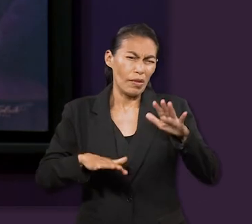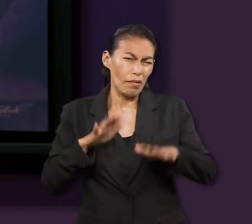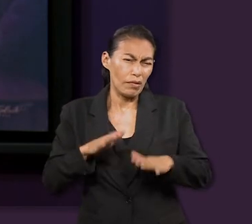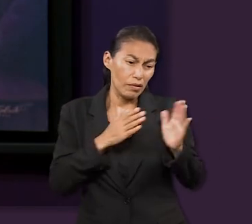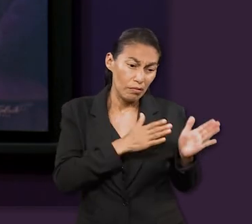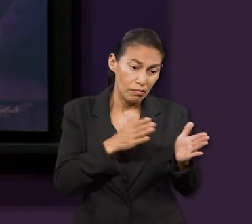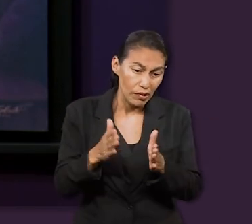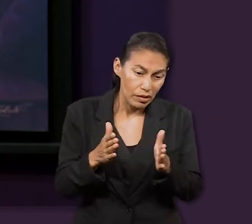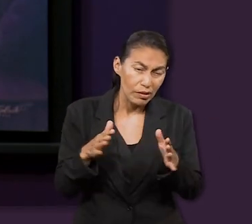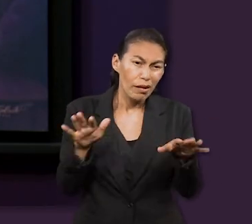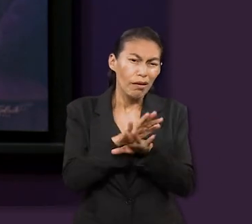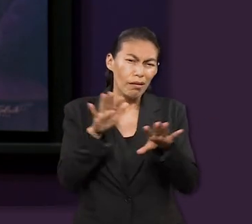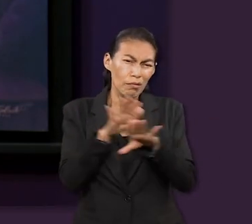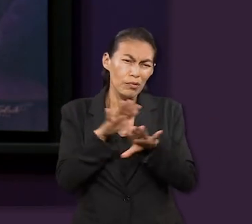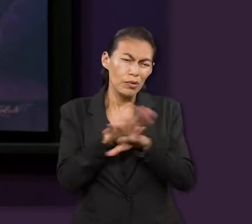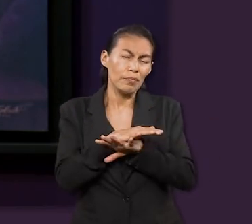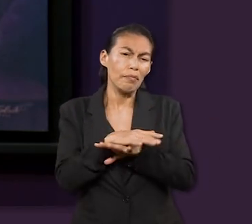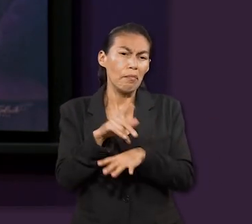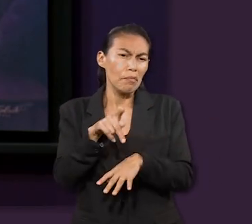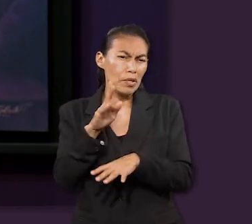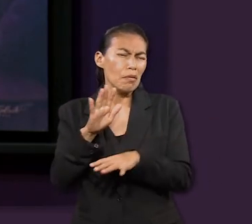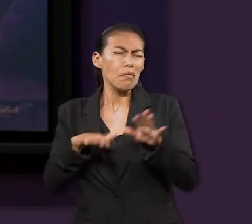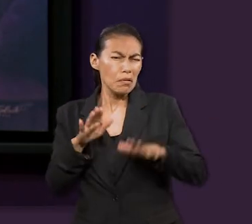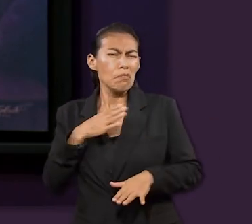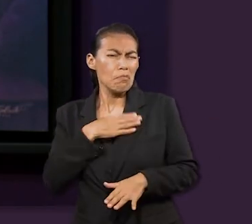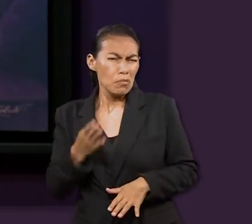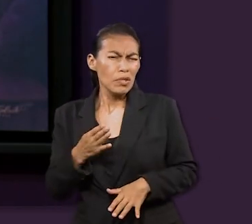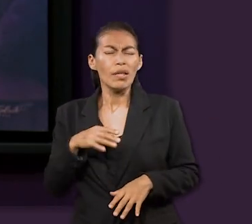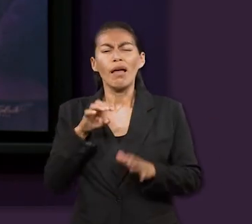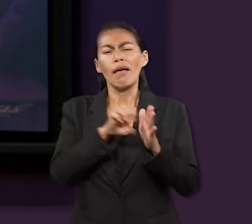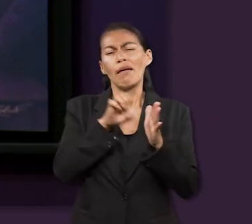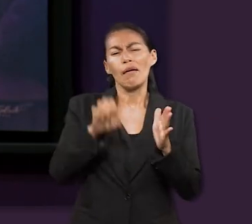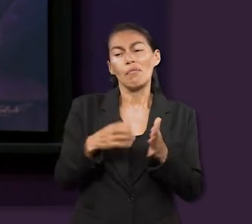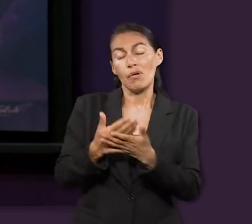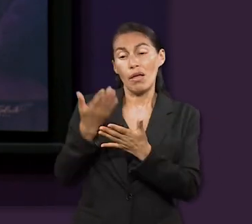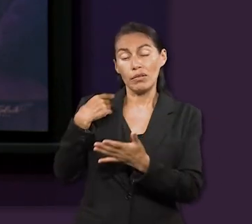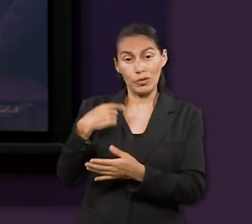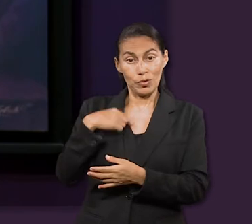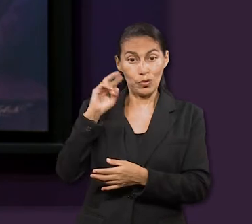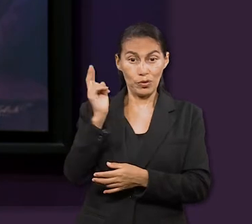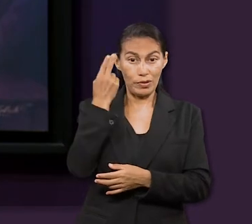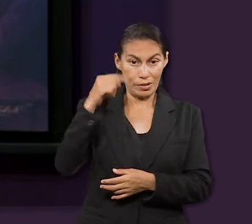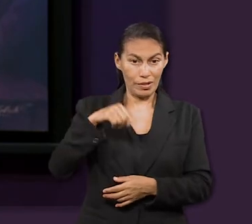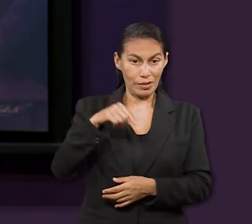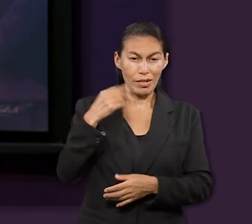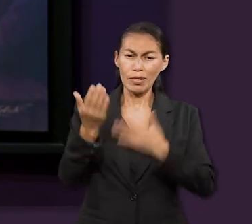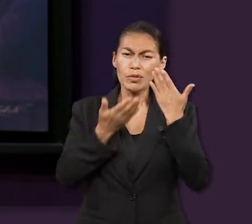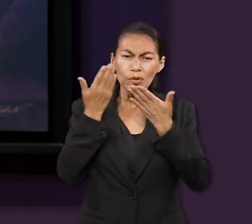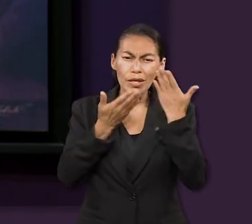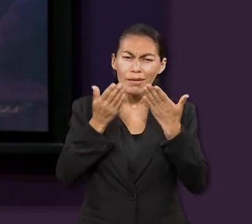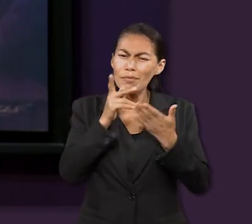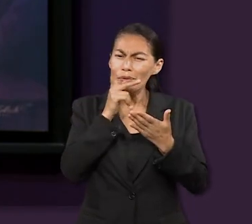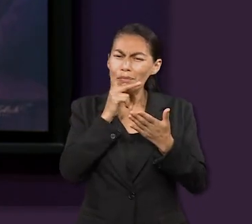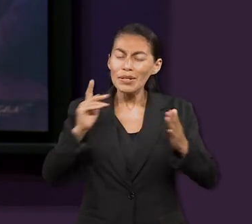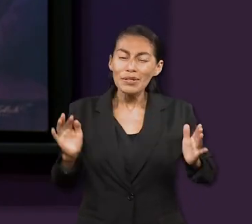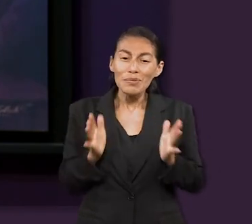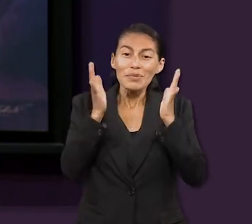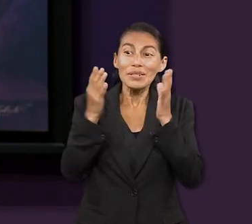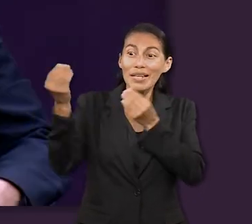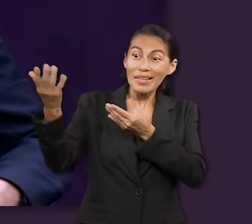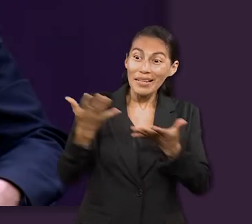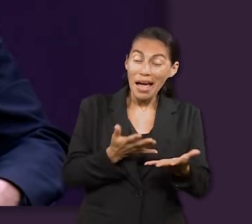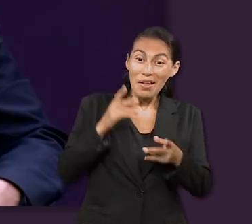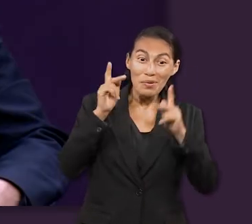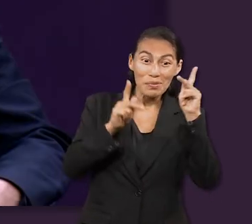pero admito que en ocasiones pueden ser positivas, como cuando mis papás me sorprendieron en mi cumpleaños cuando estaba estudiando aquí en la universidad, ¿no?